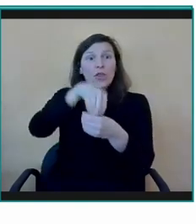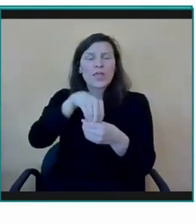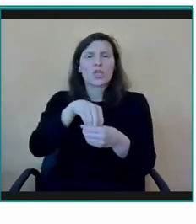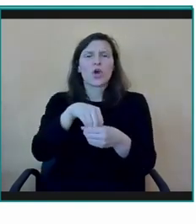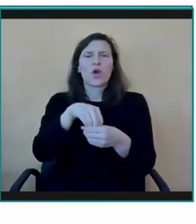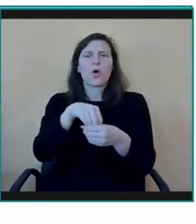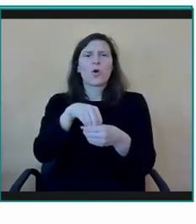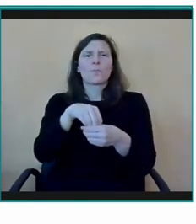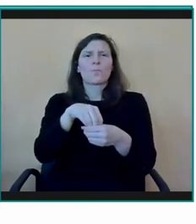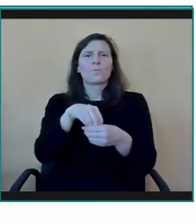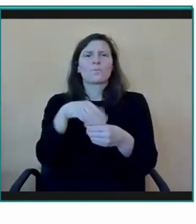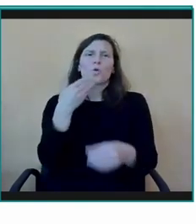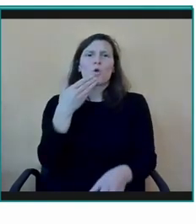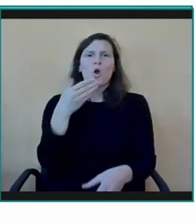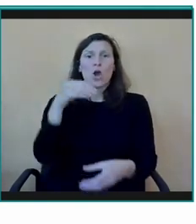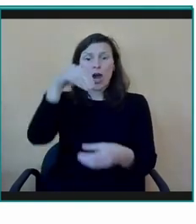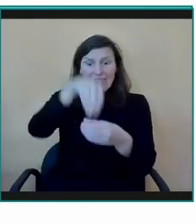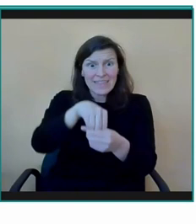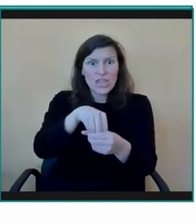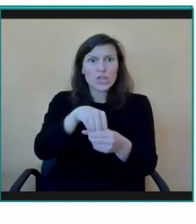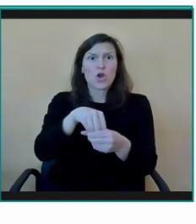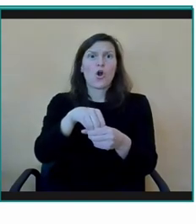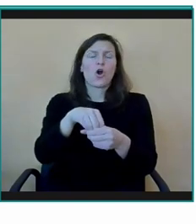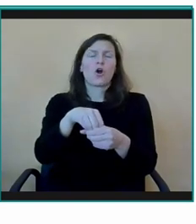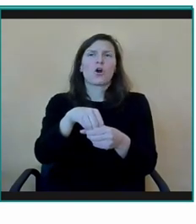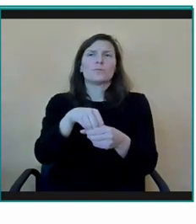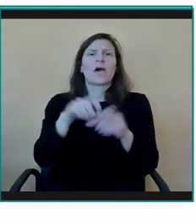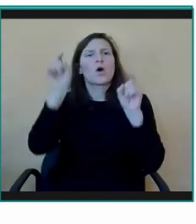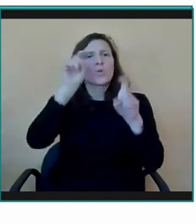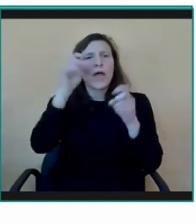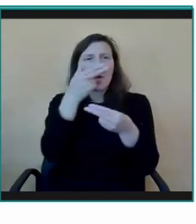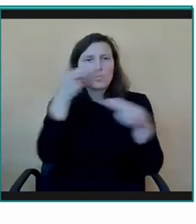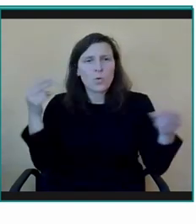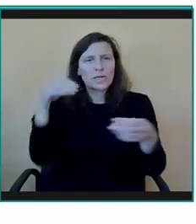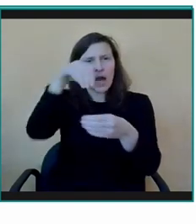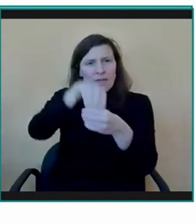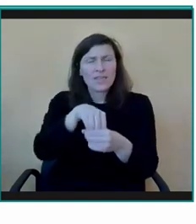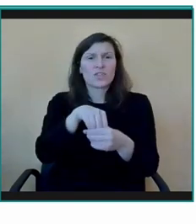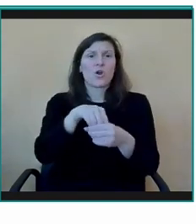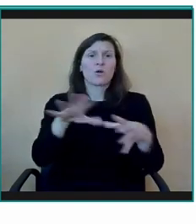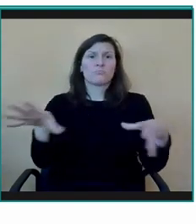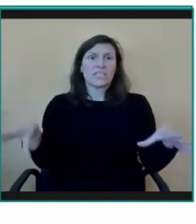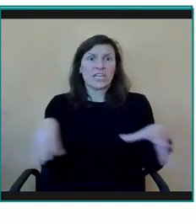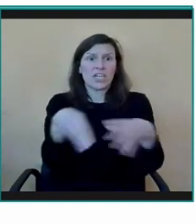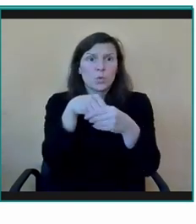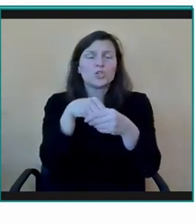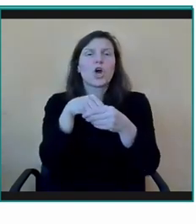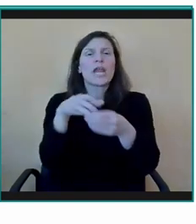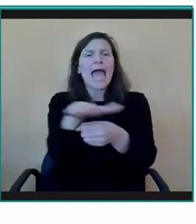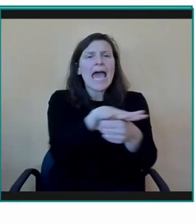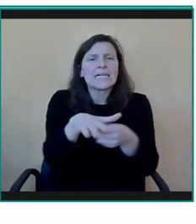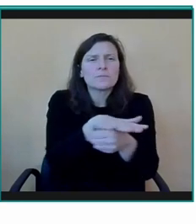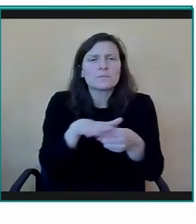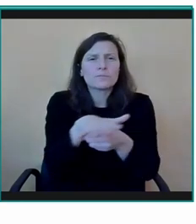valor de este colegio dentro de la educación pública, pues sin duda a los que